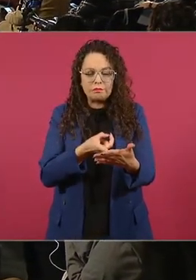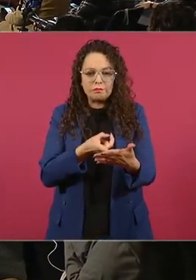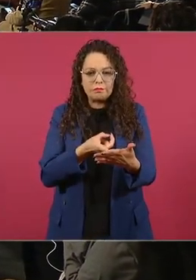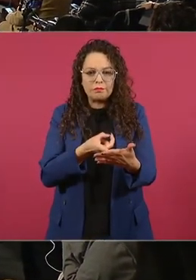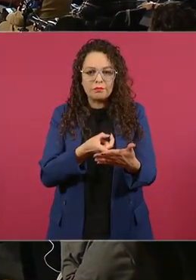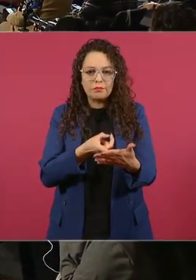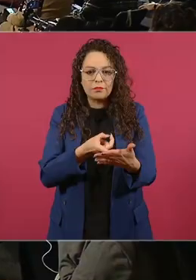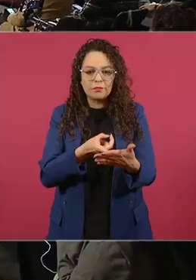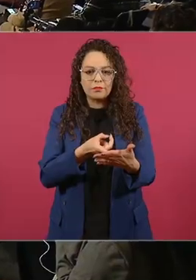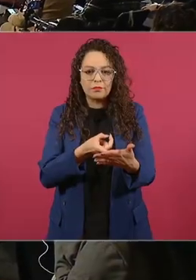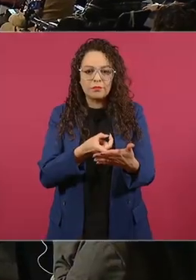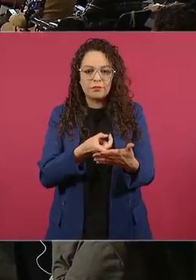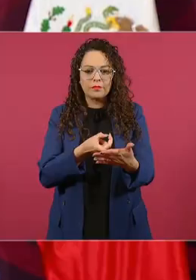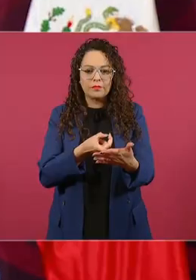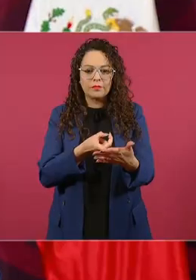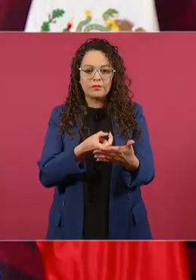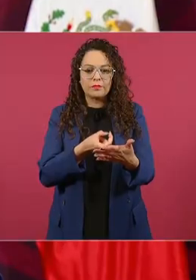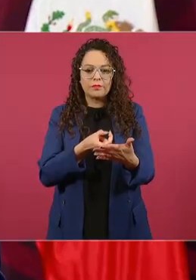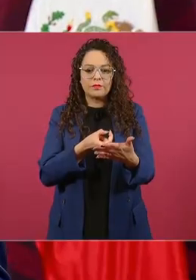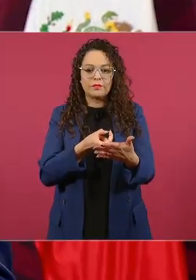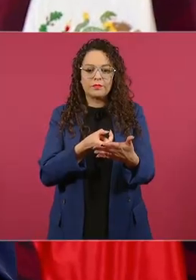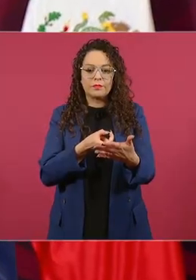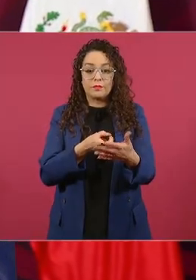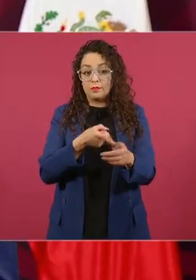era diputado